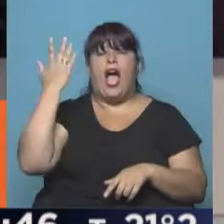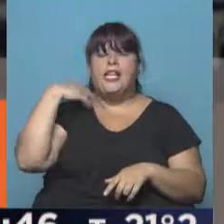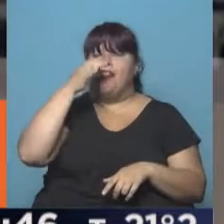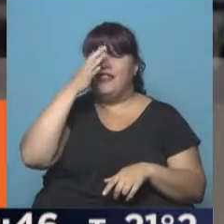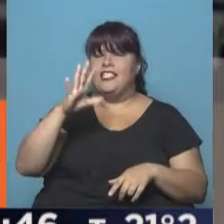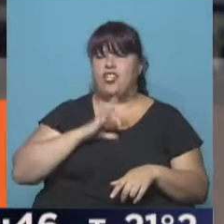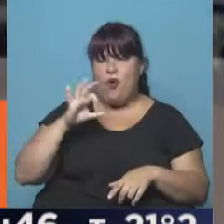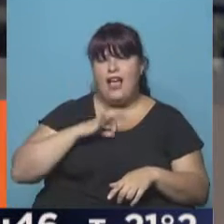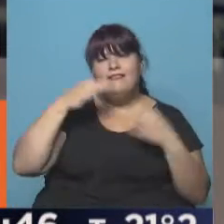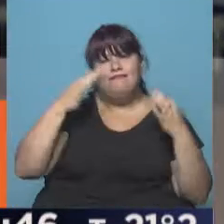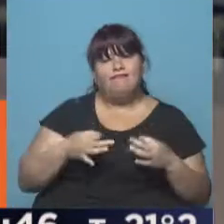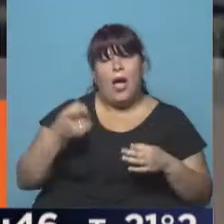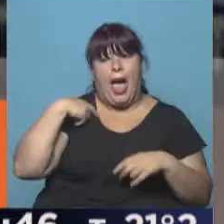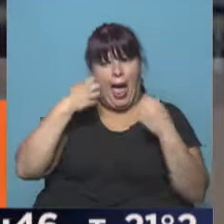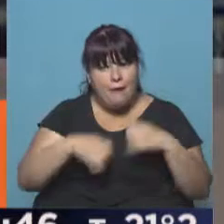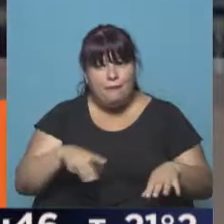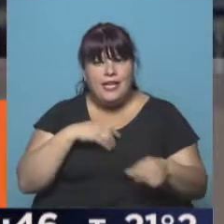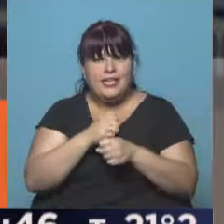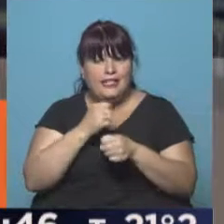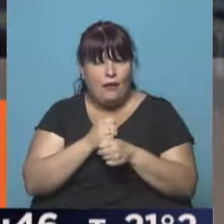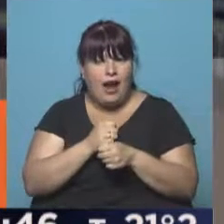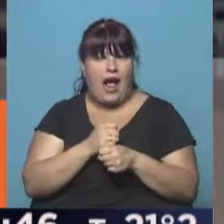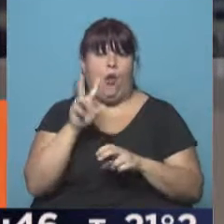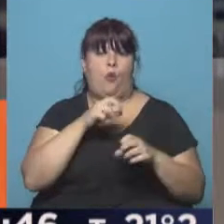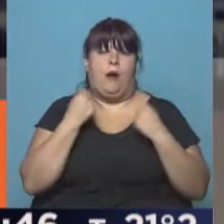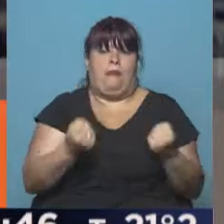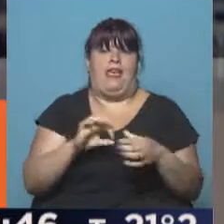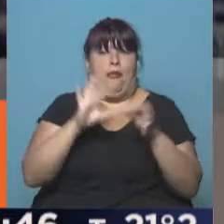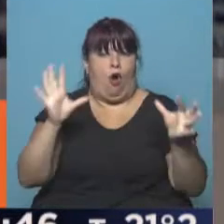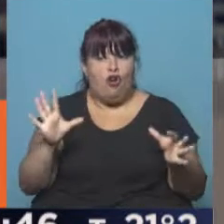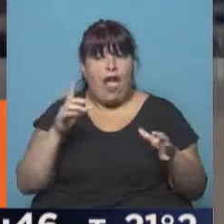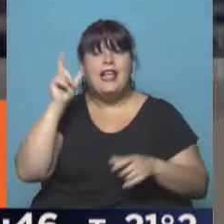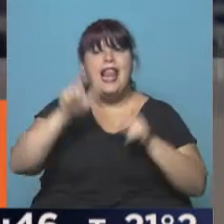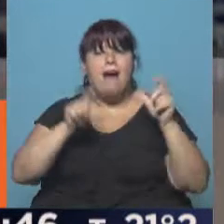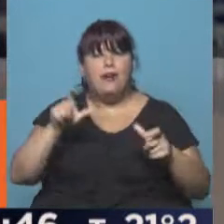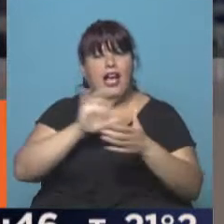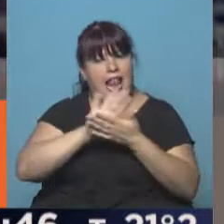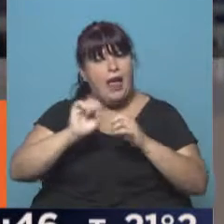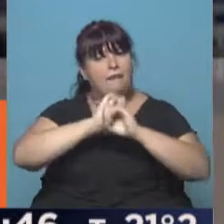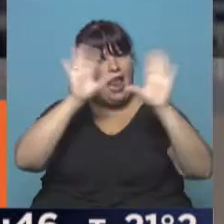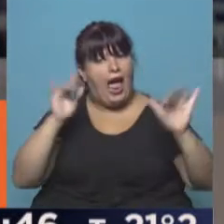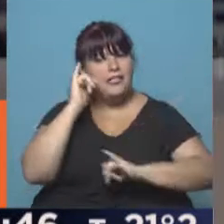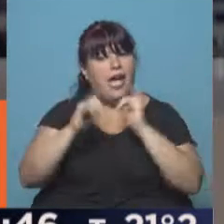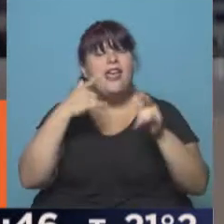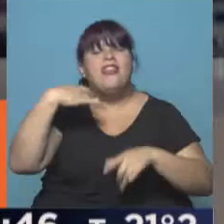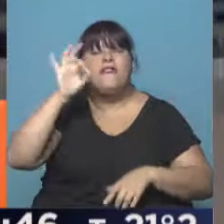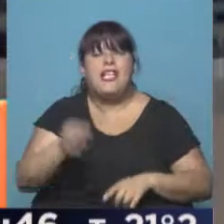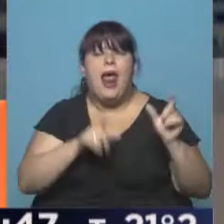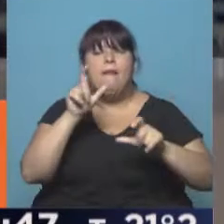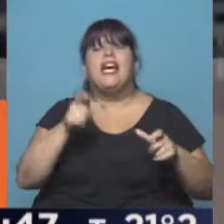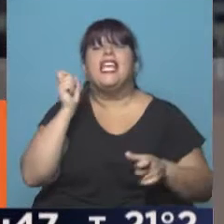años. La idea, en realidad, cuando empezamos esto era robustecer la democracia y que la ciudadanía hay que transparentar, digamos, y que conozca a gente,